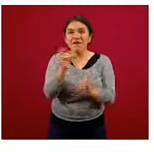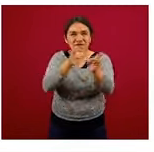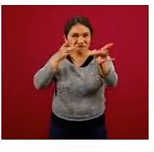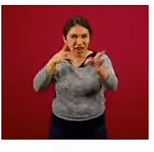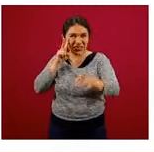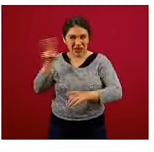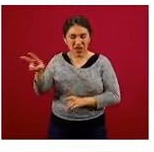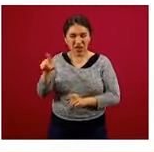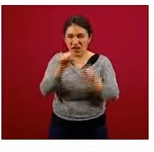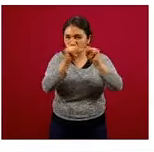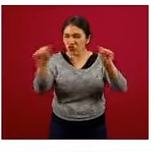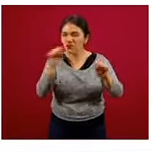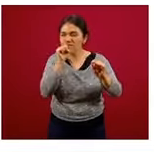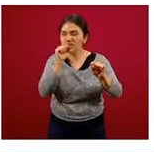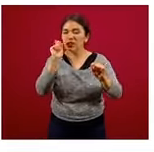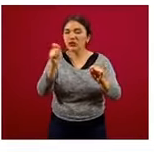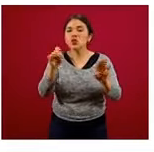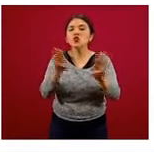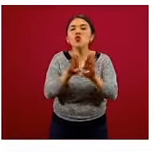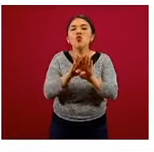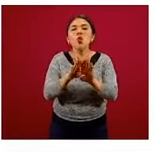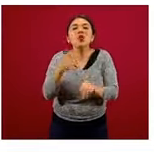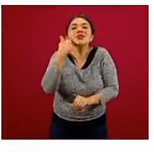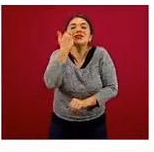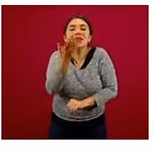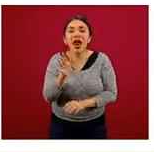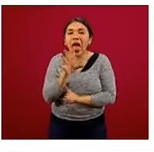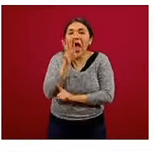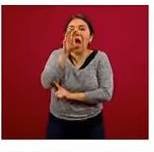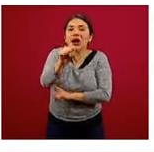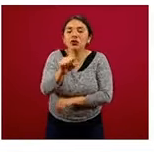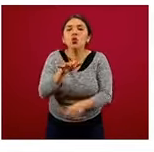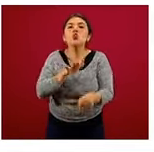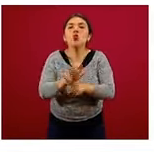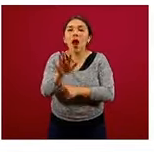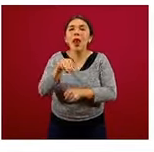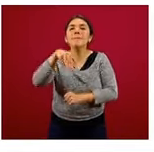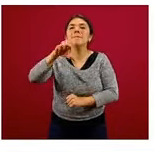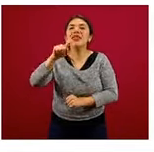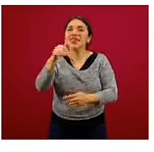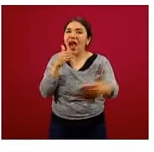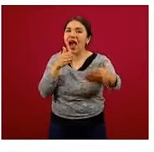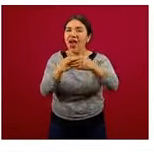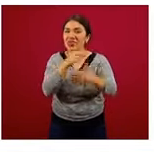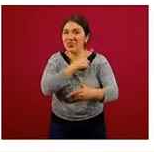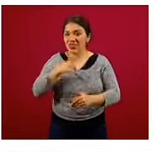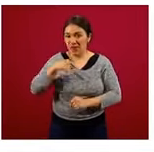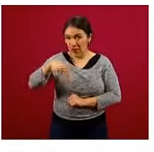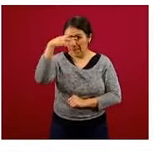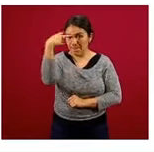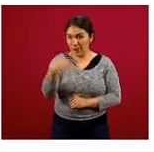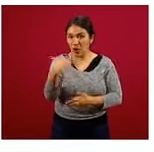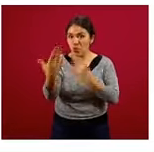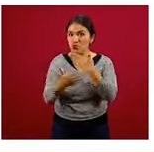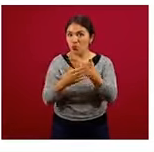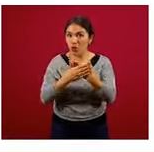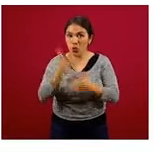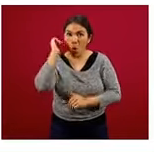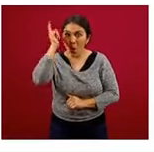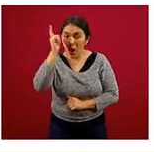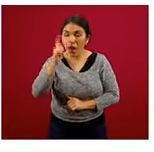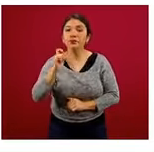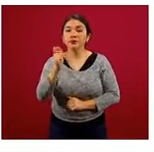flechas, lo que estamos haciendo son las metas. ¿Cuáles son las metas que tenemos que poner para México para los siguientes años?